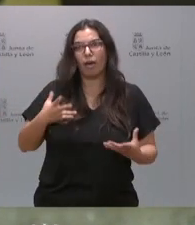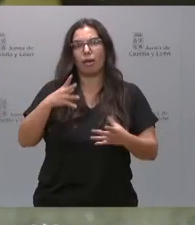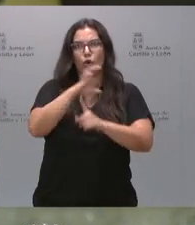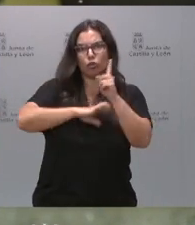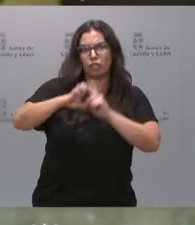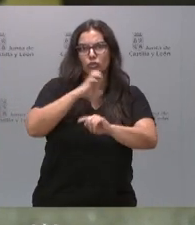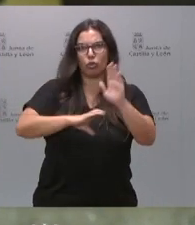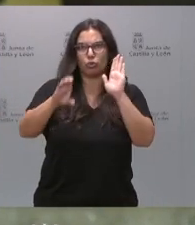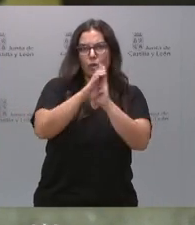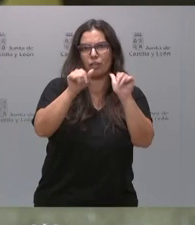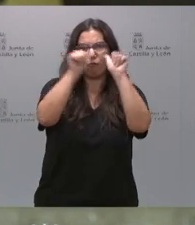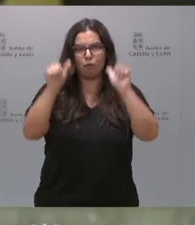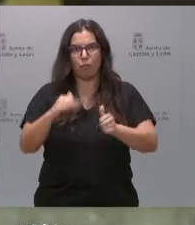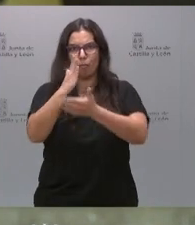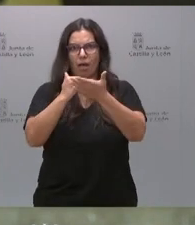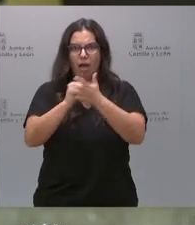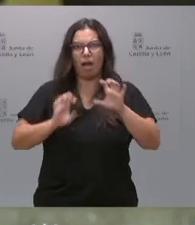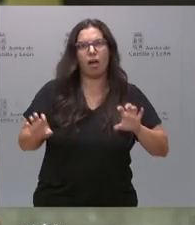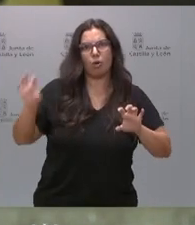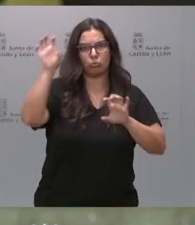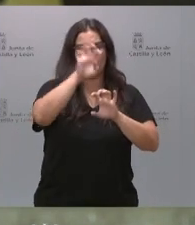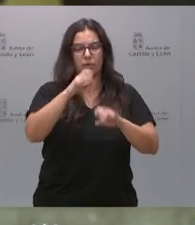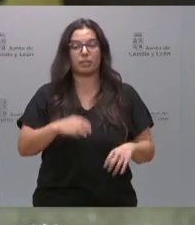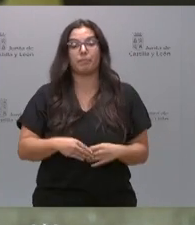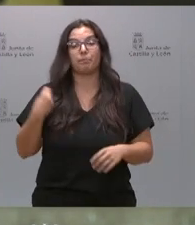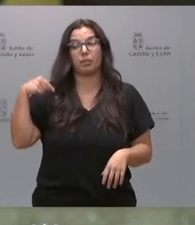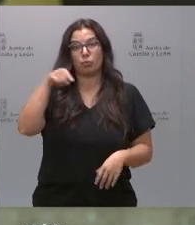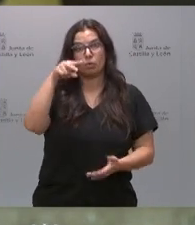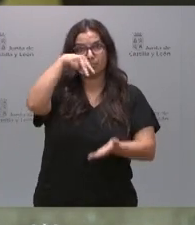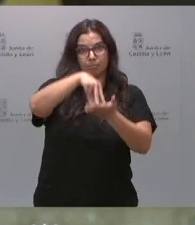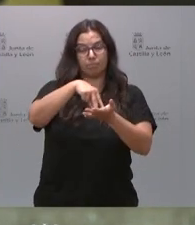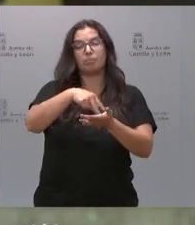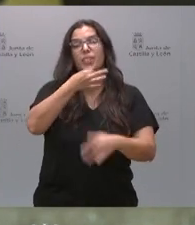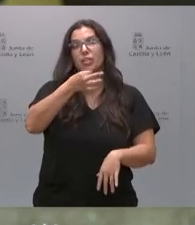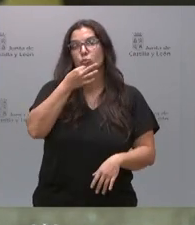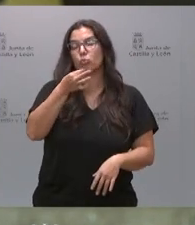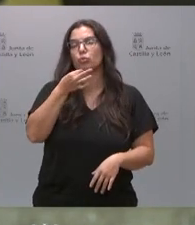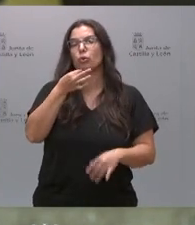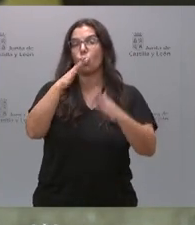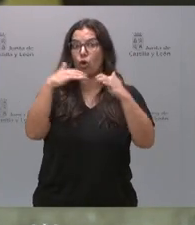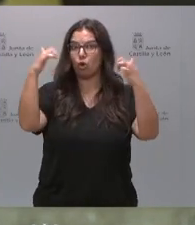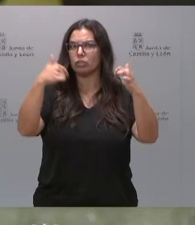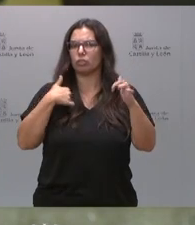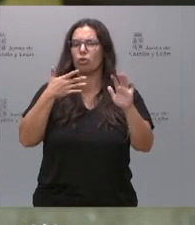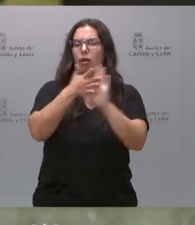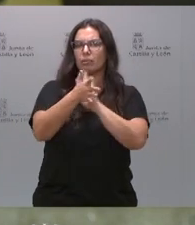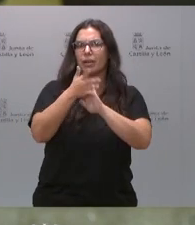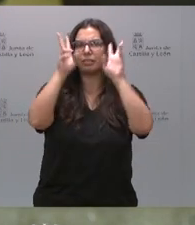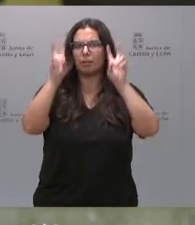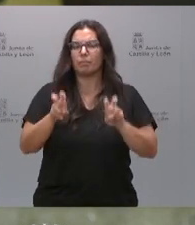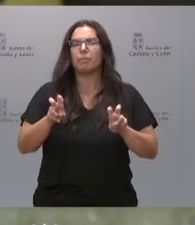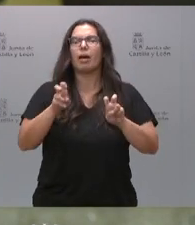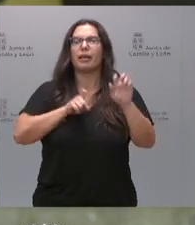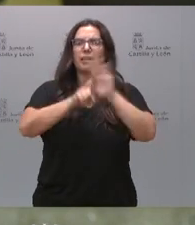la España de las autonomías. Hablaré en ese discurso del crecimiento económico, de la